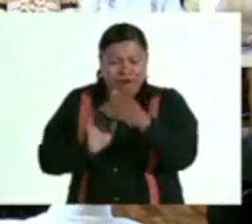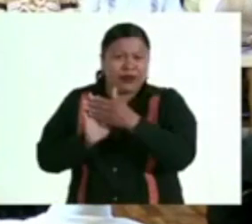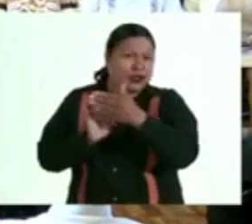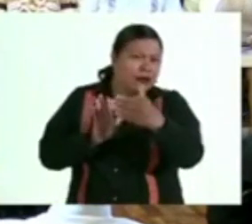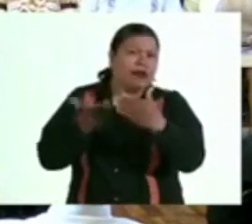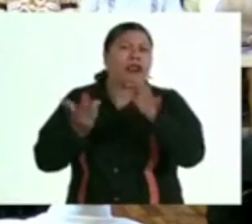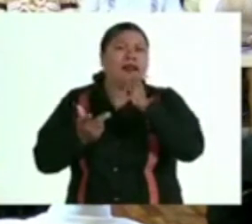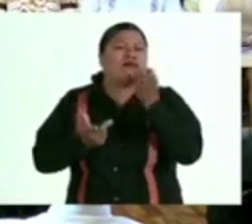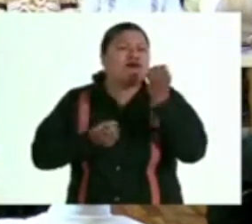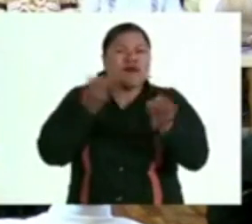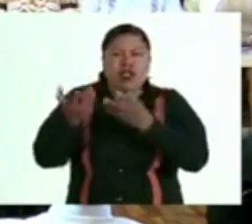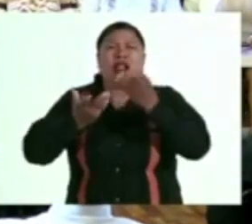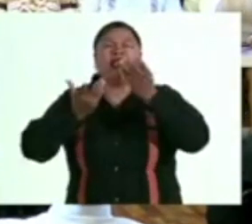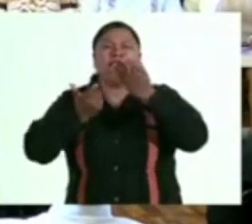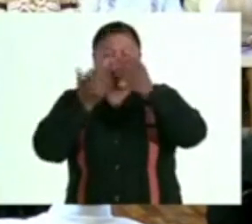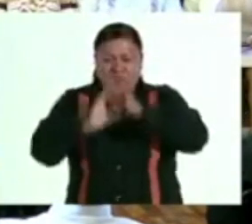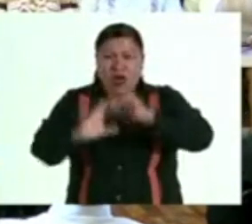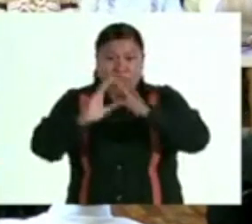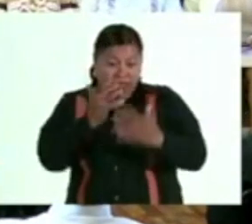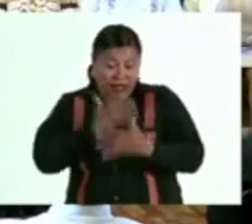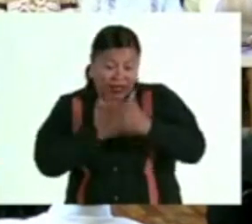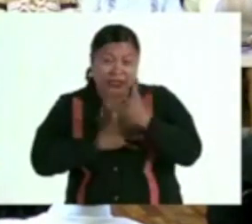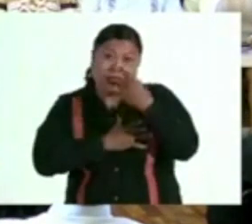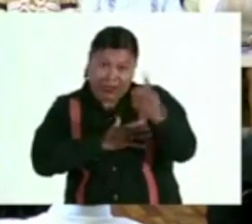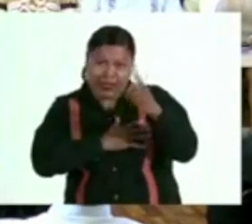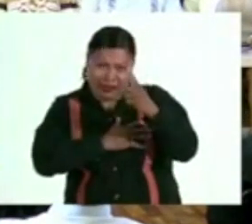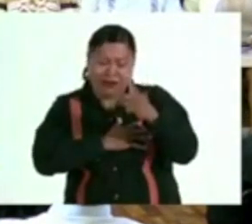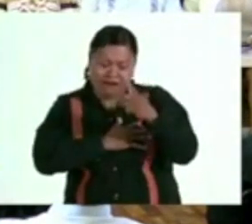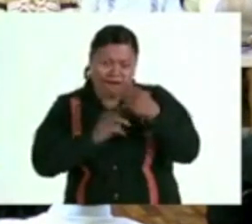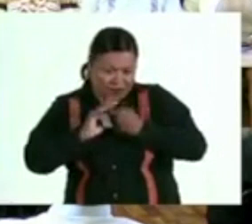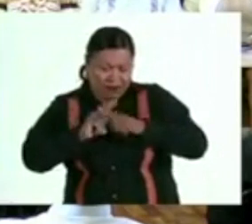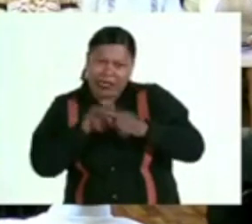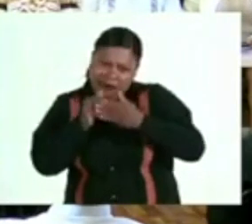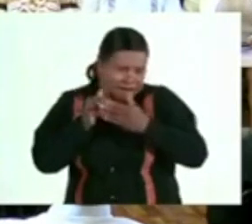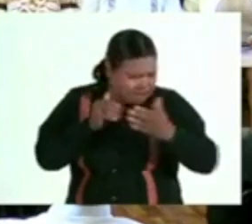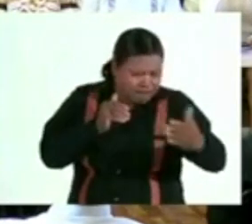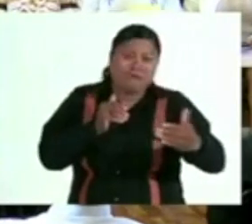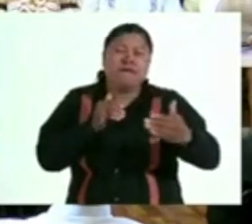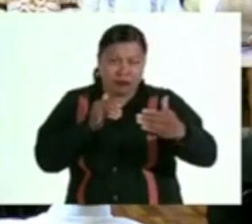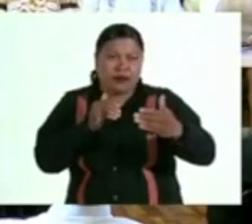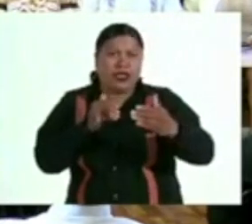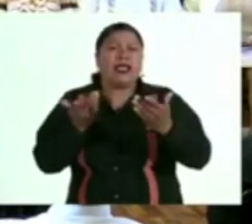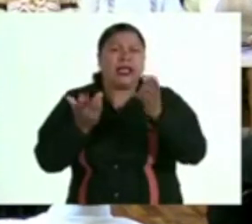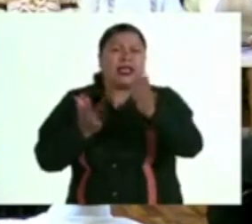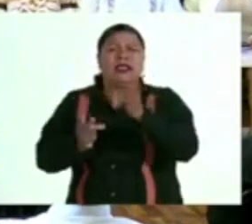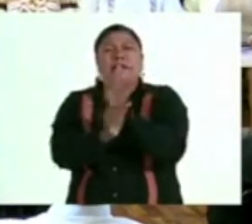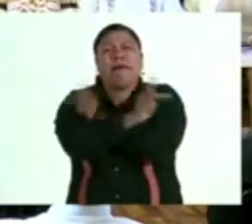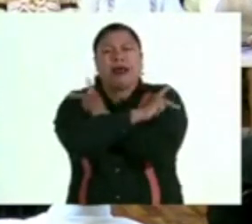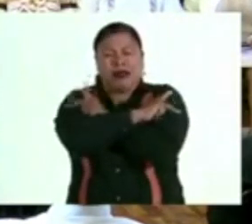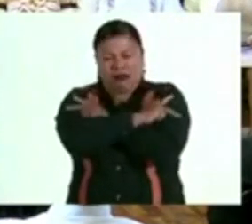periodo de coro de aguinaldos que inicia desde el 15 de diciembre, en adelante el periodo vacacional